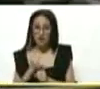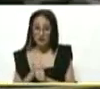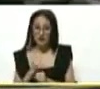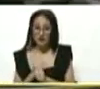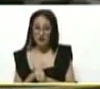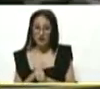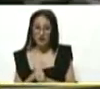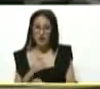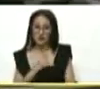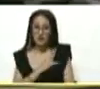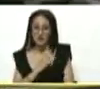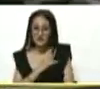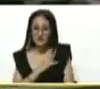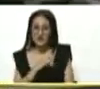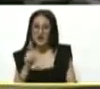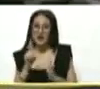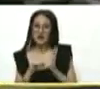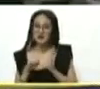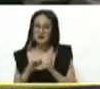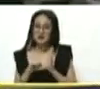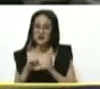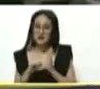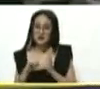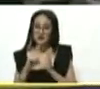en la universidad, en el liceo.